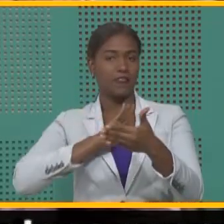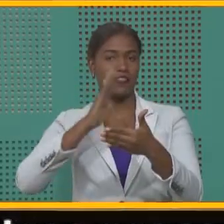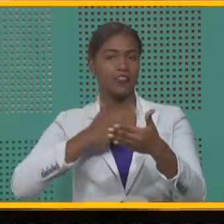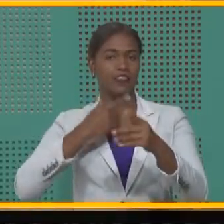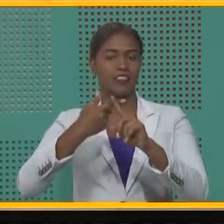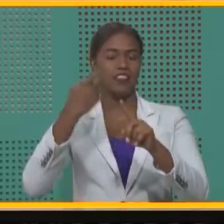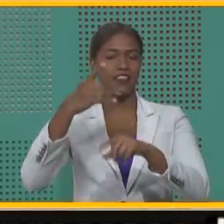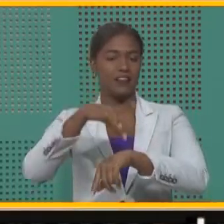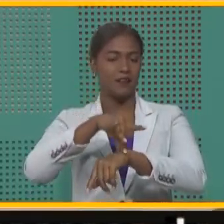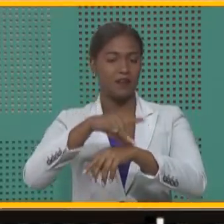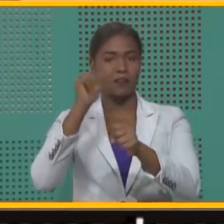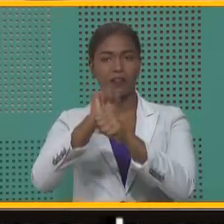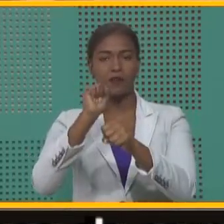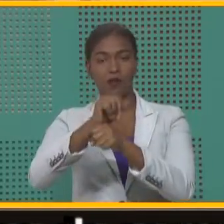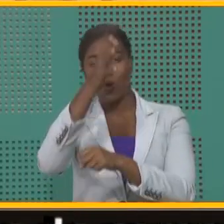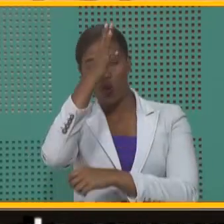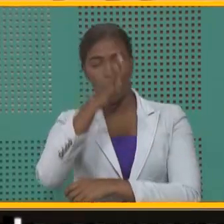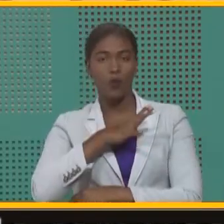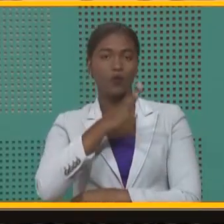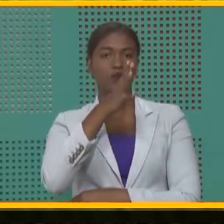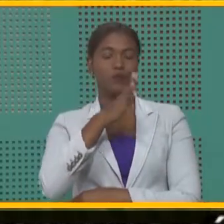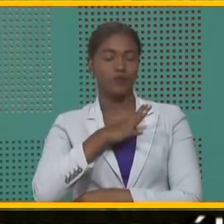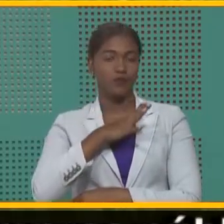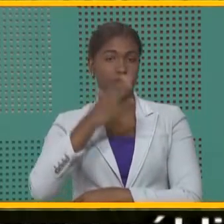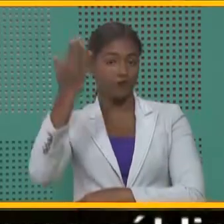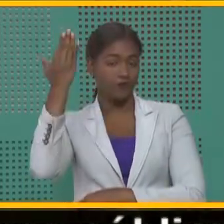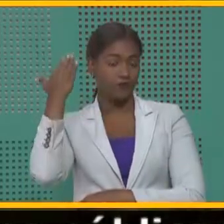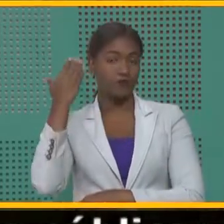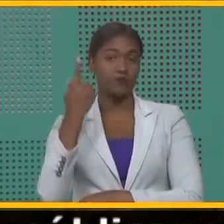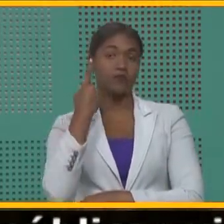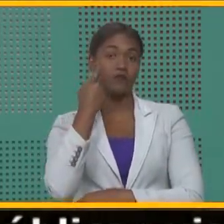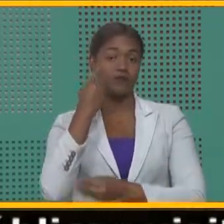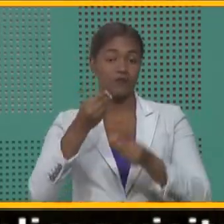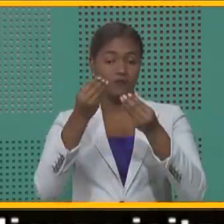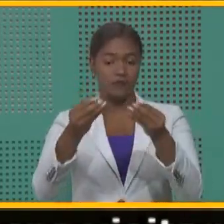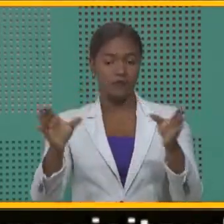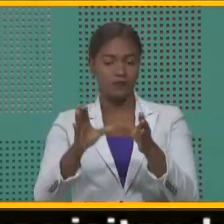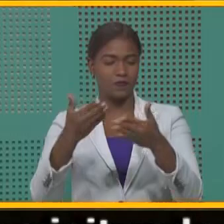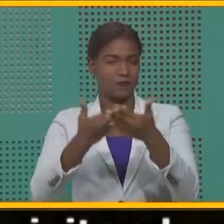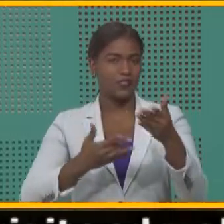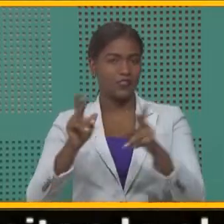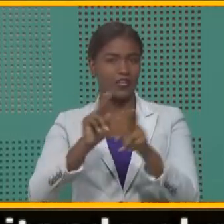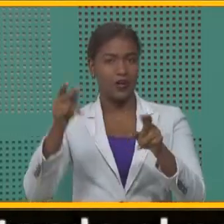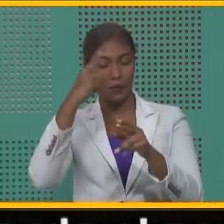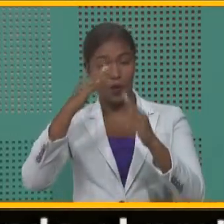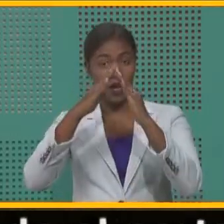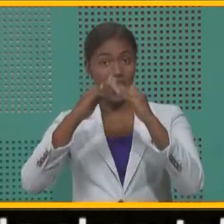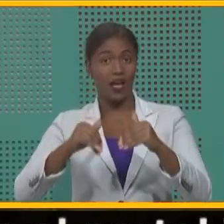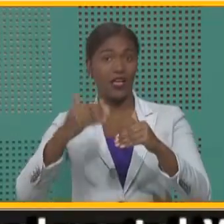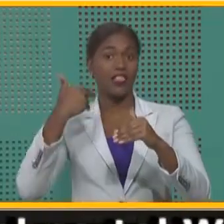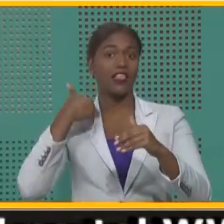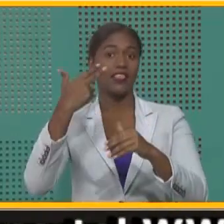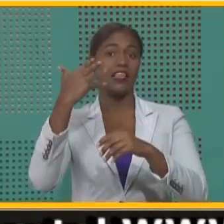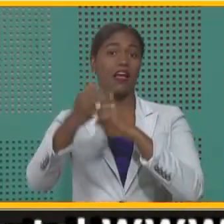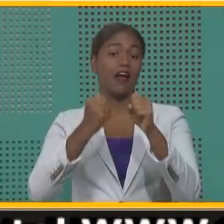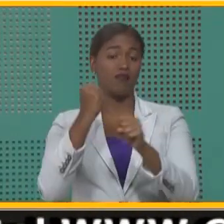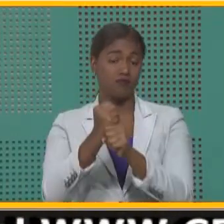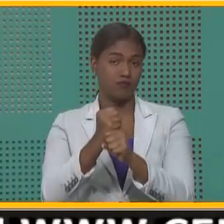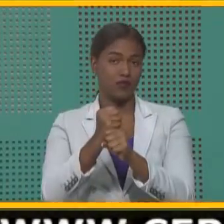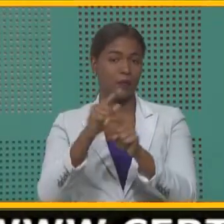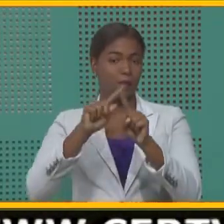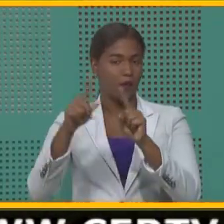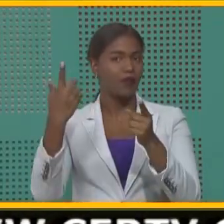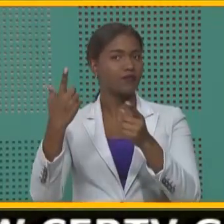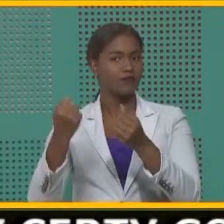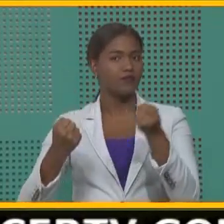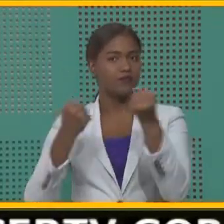tierras que trabajan hombres y mujeres. En el pasado reciente, obtener un título definitivo de propiedad llevaba hasta 13 años. Pero debido